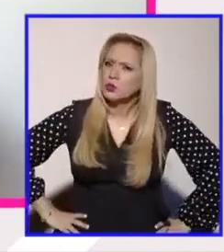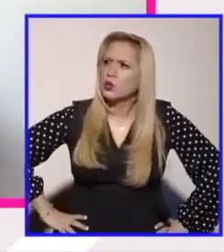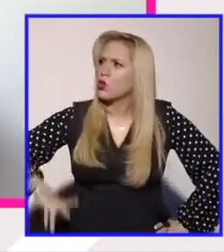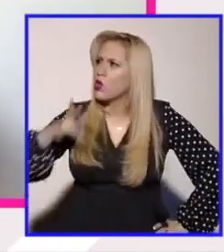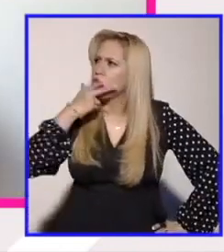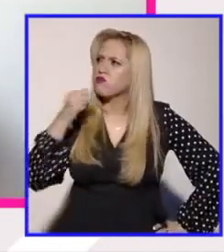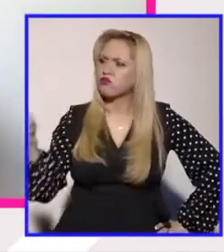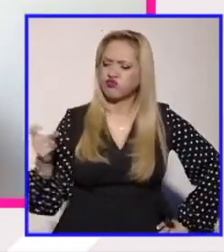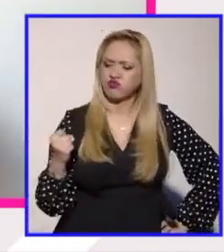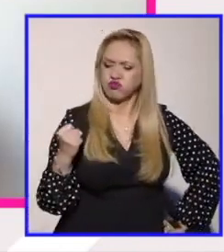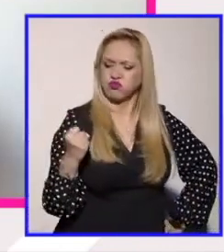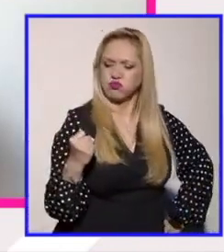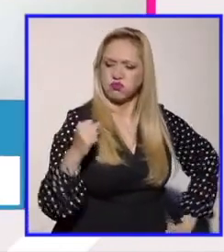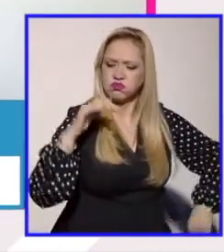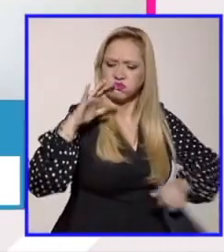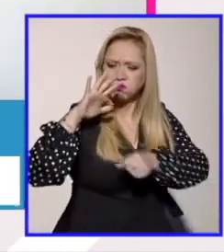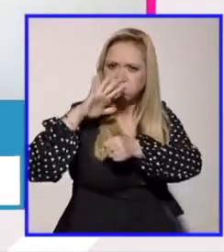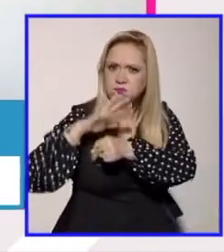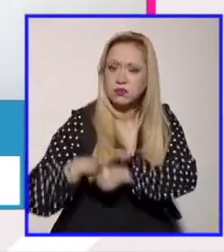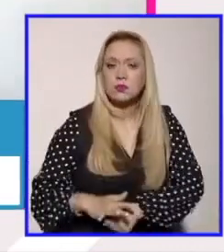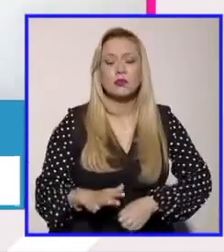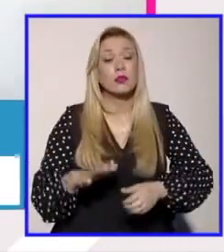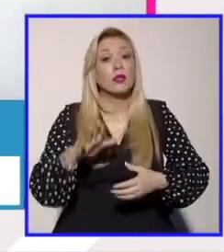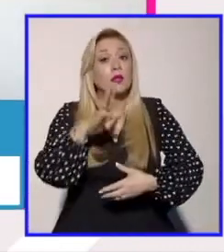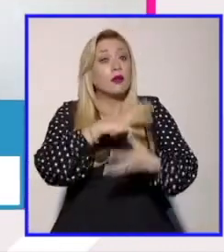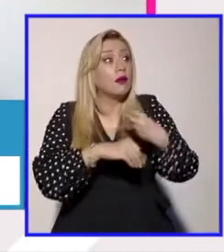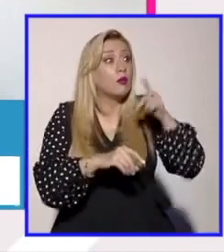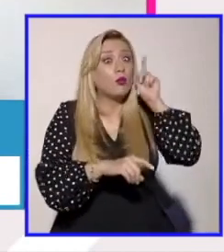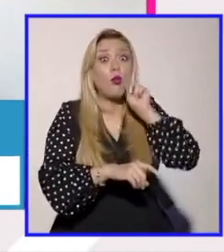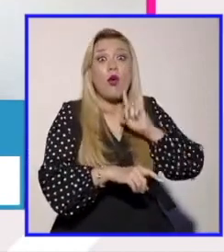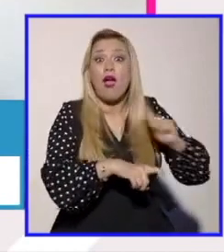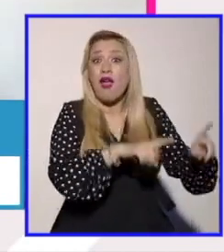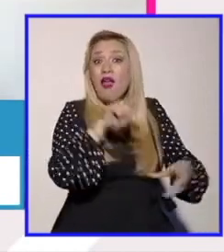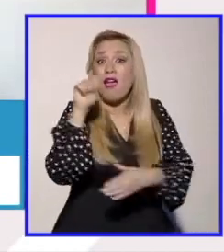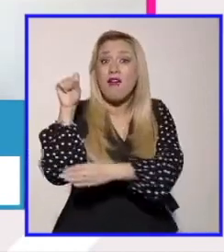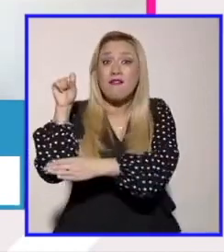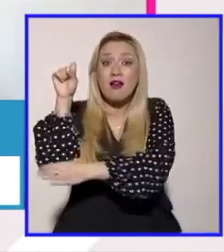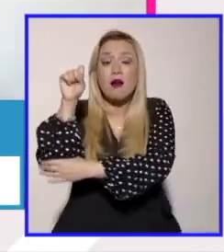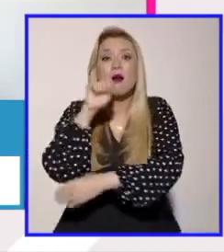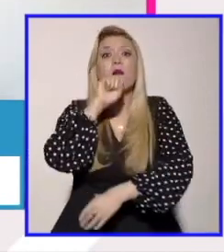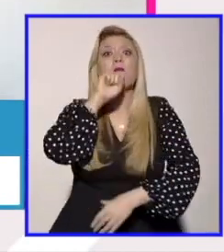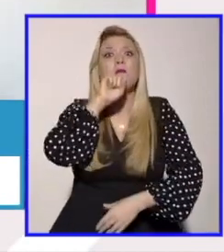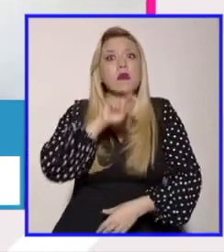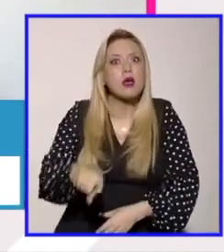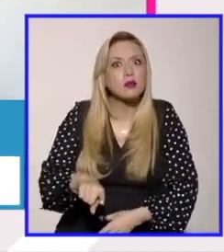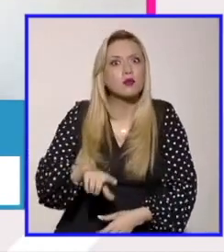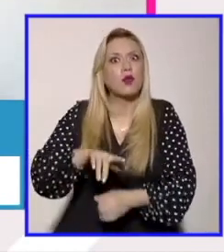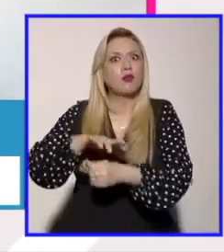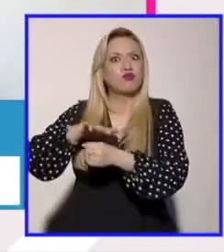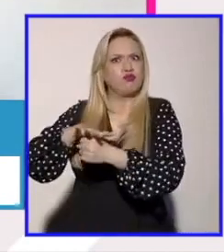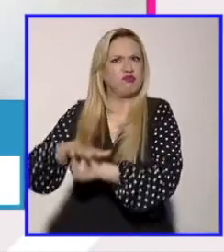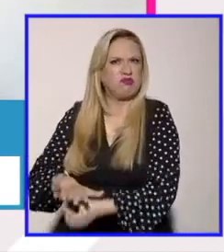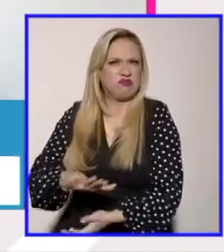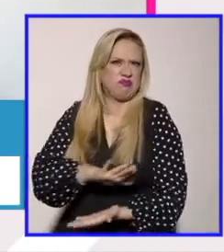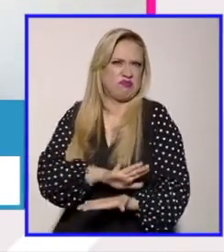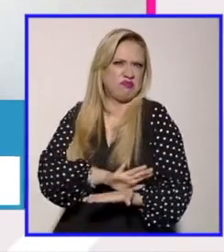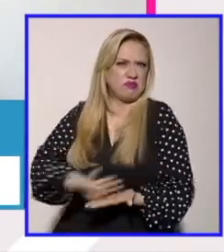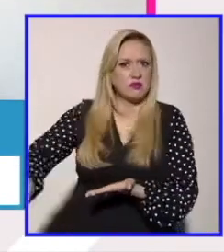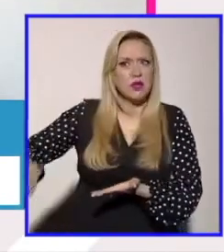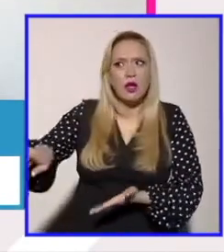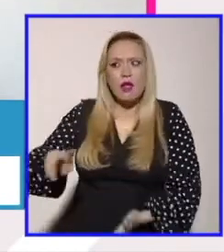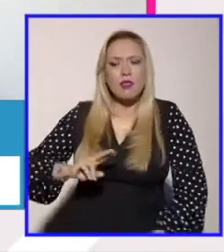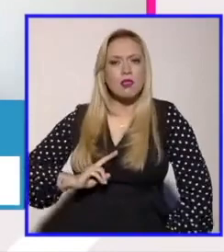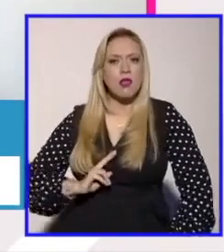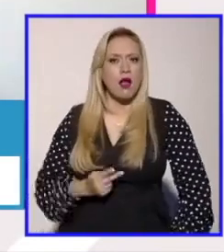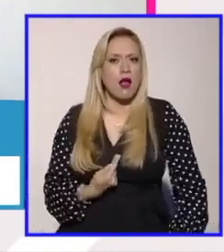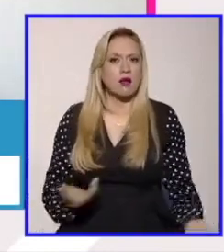feministas que se dedican a desacreditar la existencia de las personas trans y que creen que ahí está la batalla o